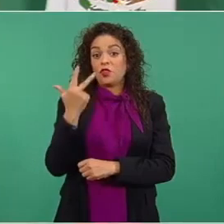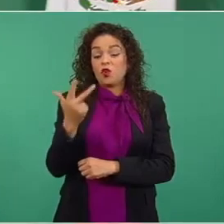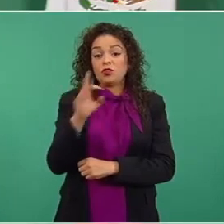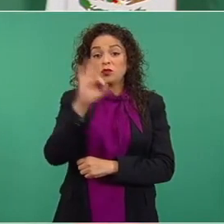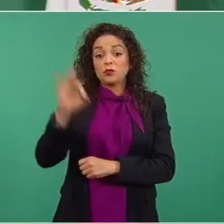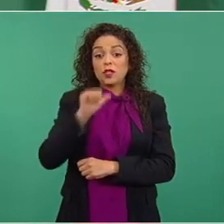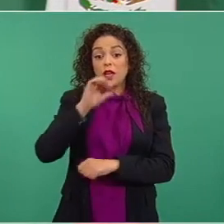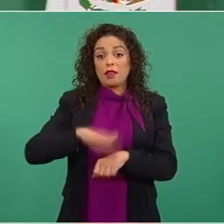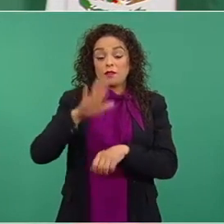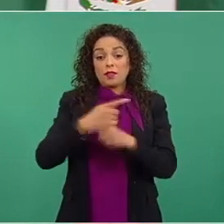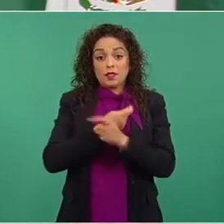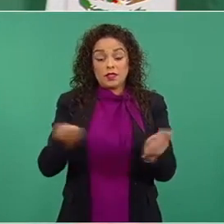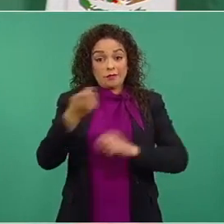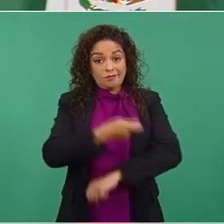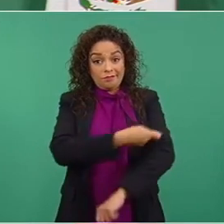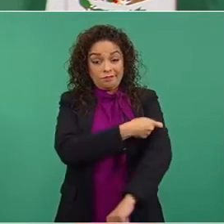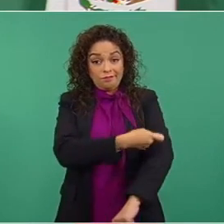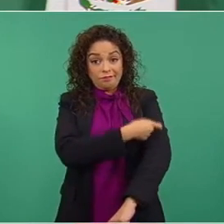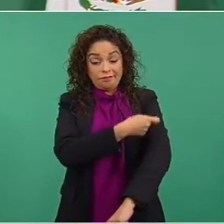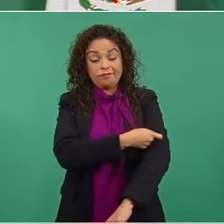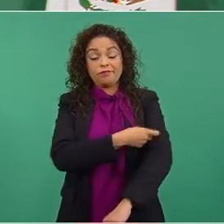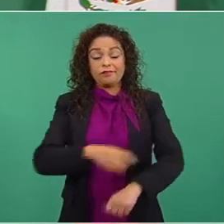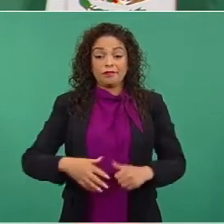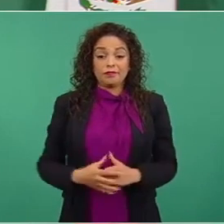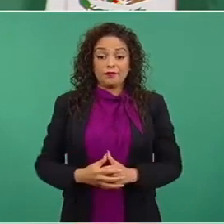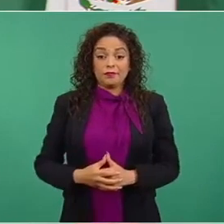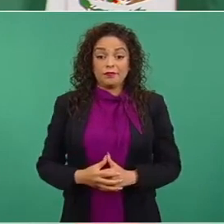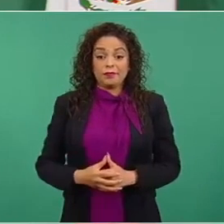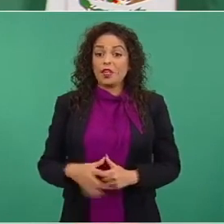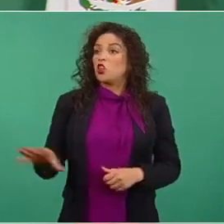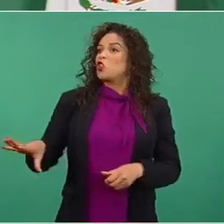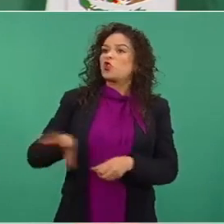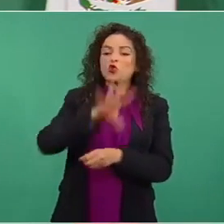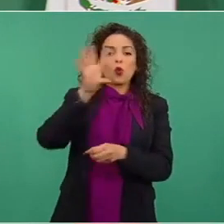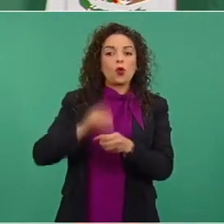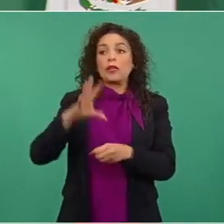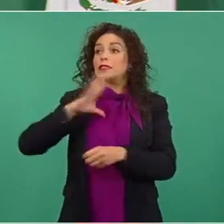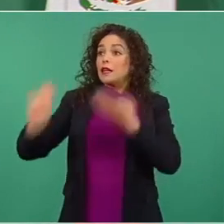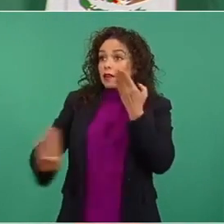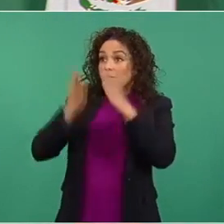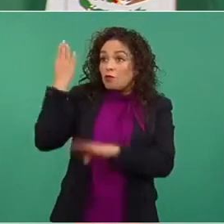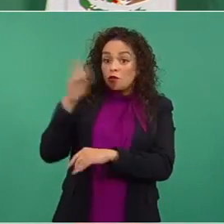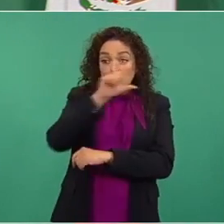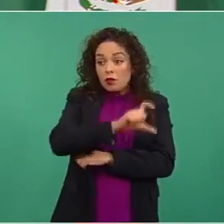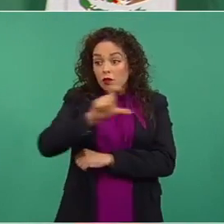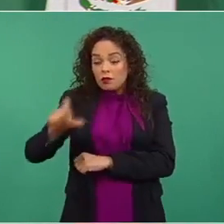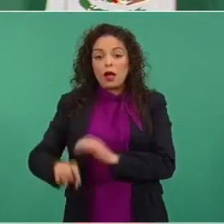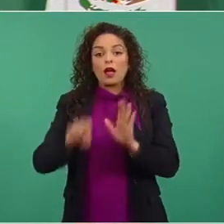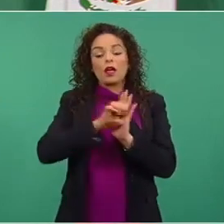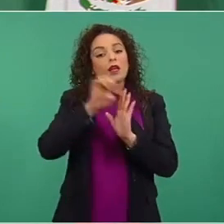de vacunas, de todas las vacunas aplicadas en el mundo. Por ejemplo, en